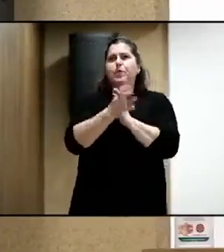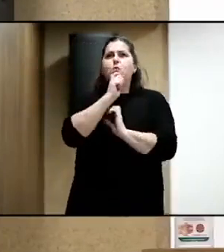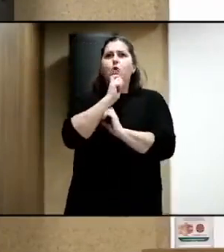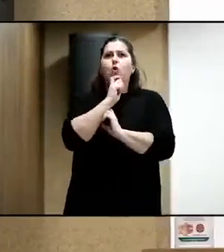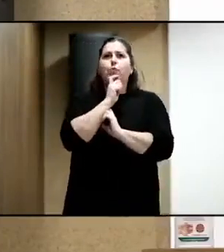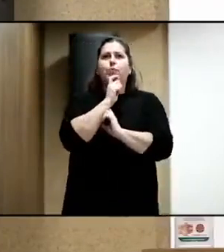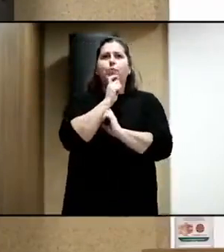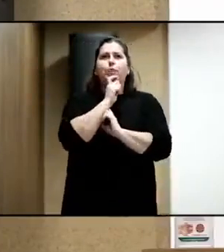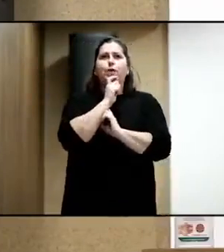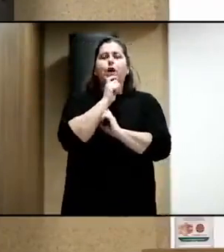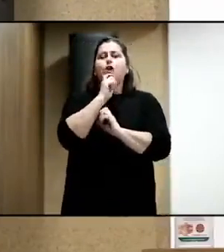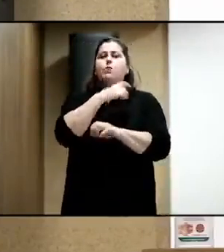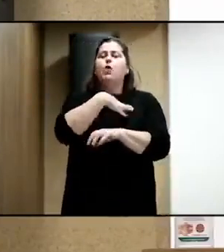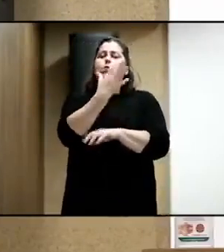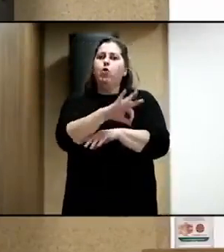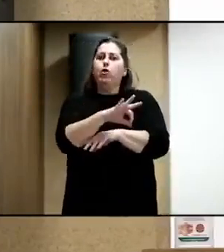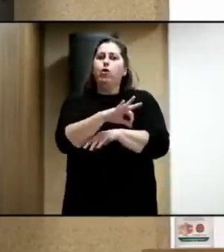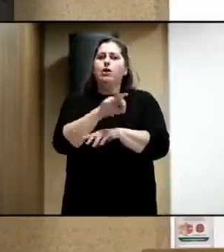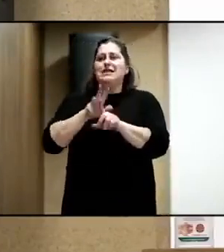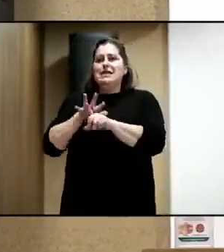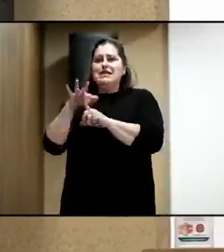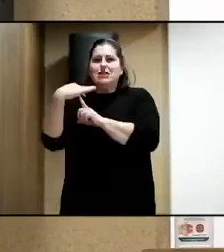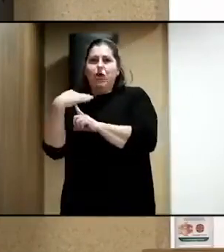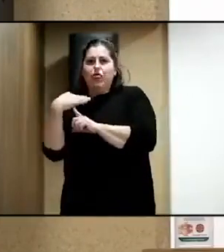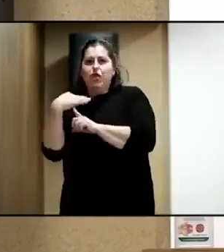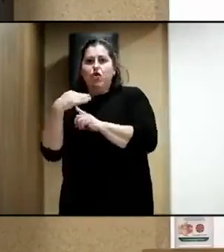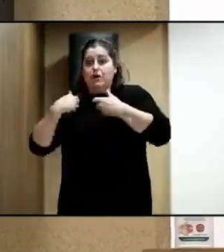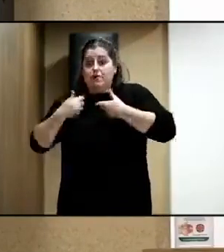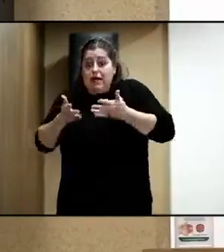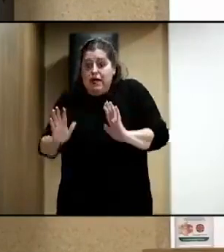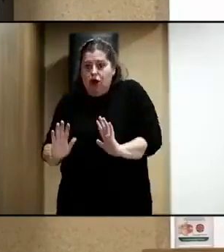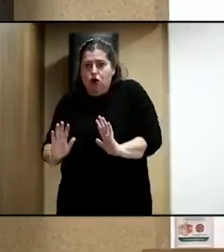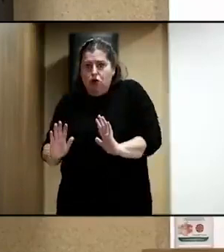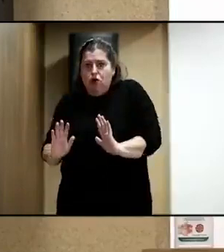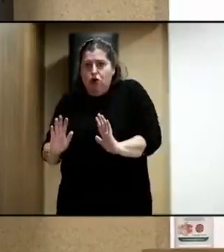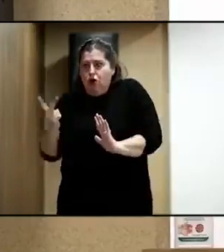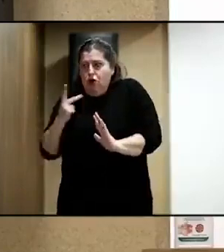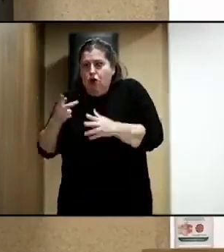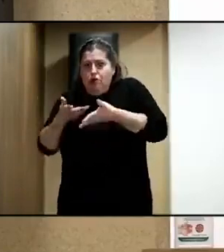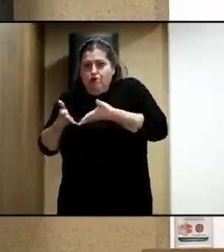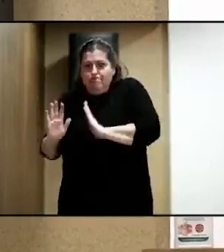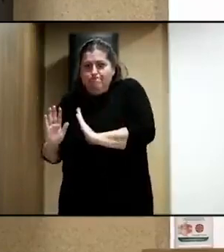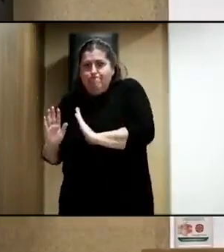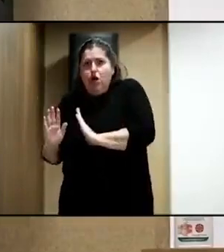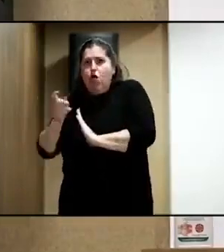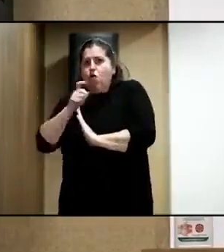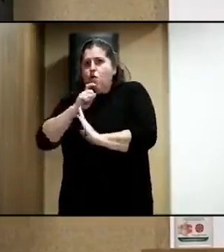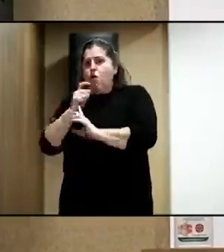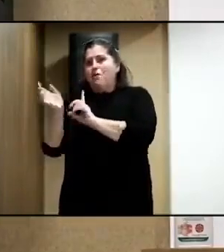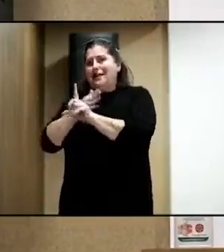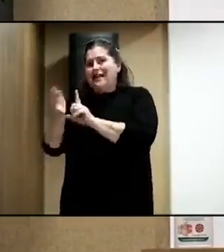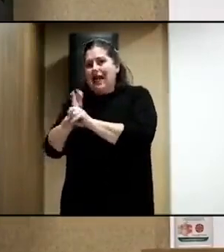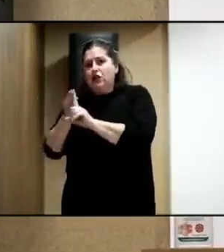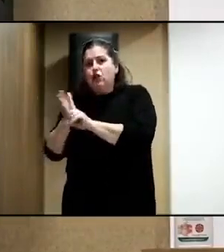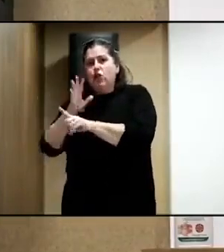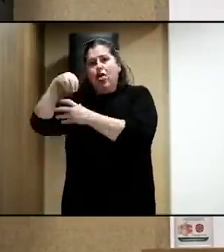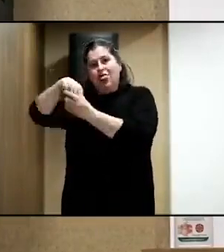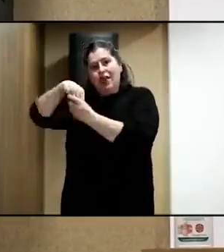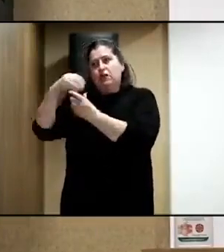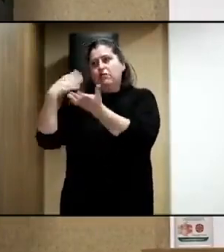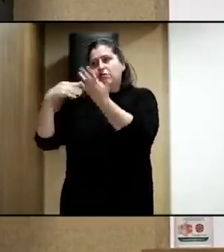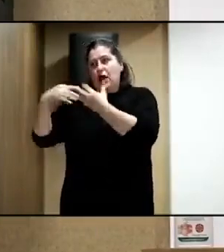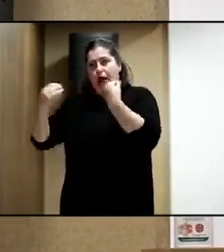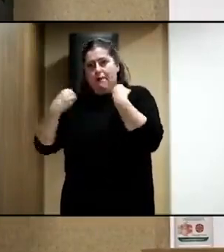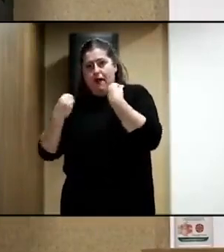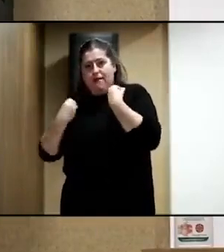cómo pudo salir de esa situación ella y su hijo, cómo pudieron salir de esa situación de maltrato en la que vivían,